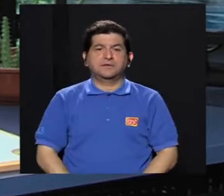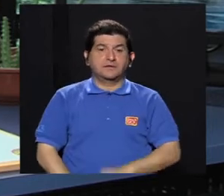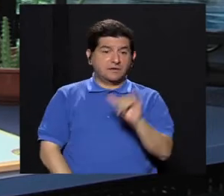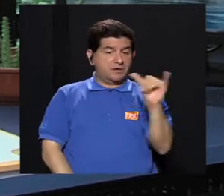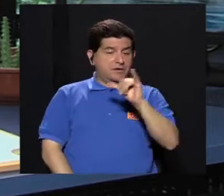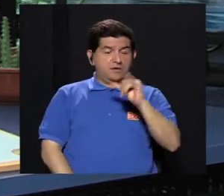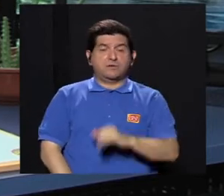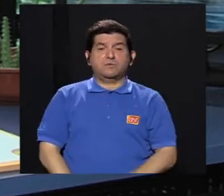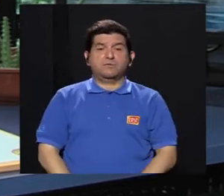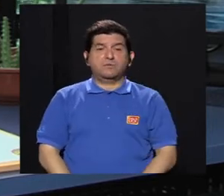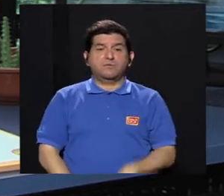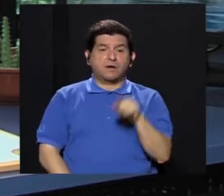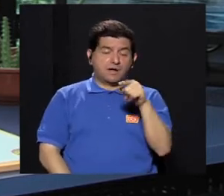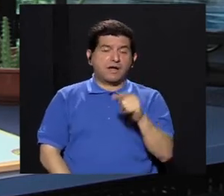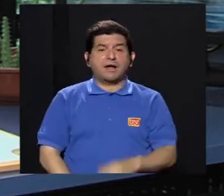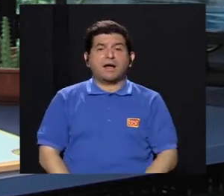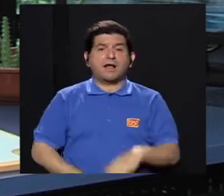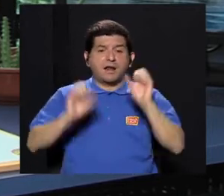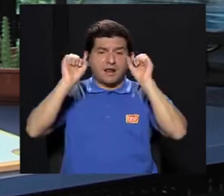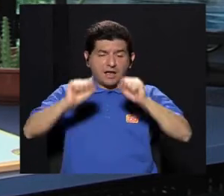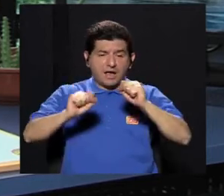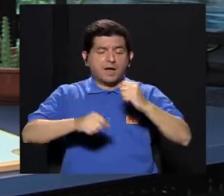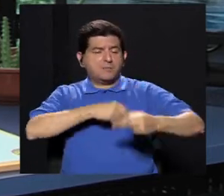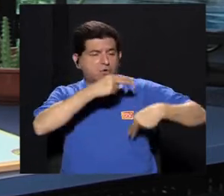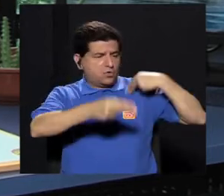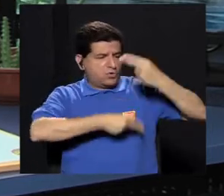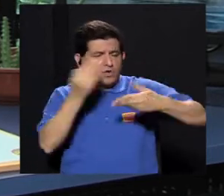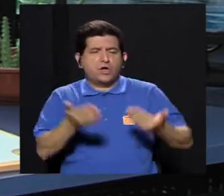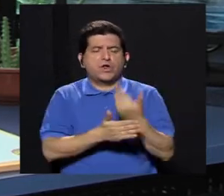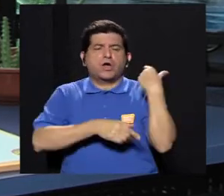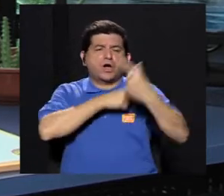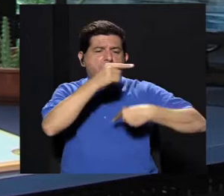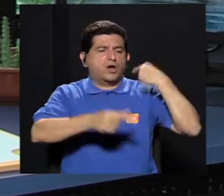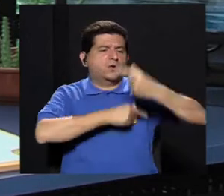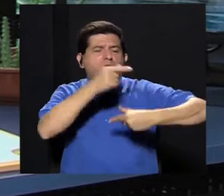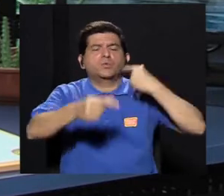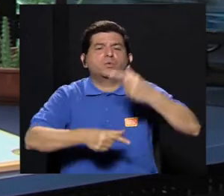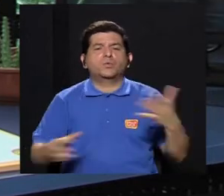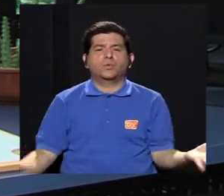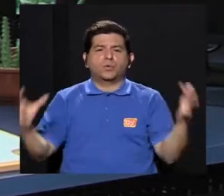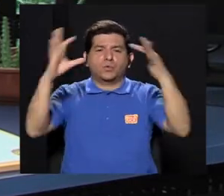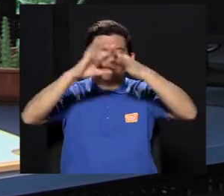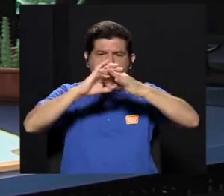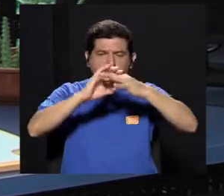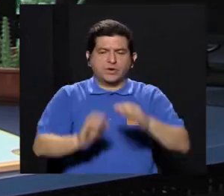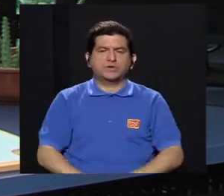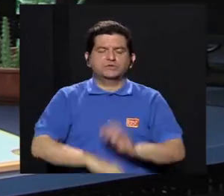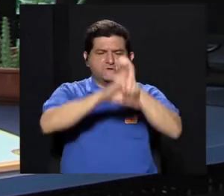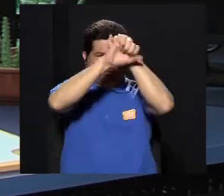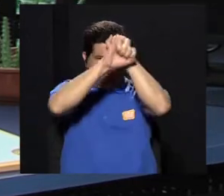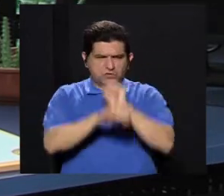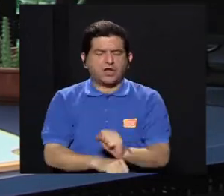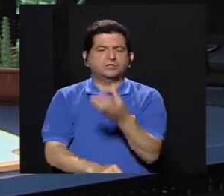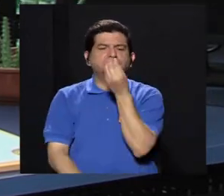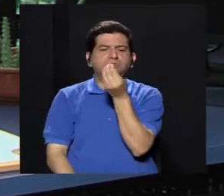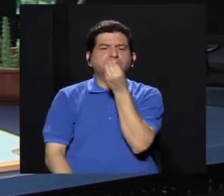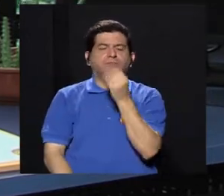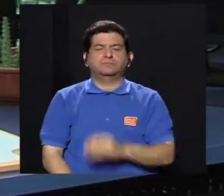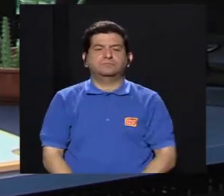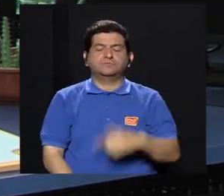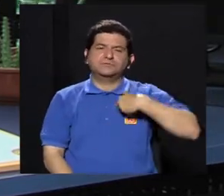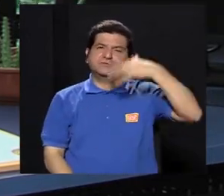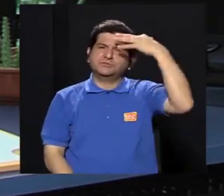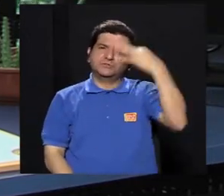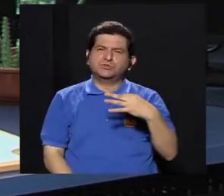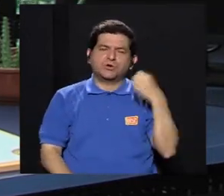integral, y en cuanto también a la herencia que se le deja a las nuevas generaciones en relación a